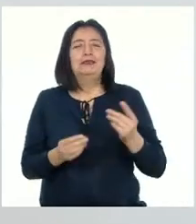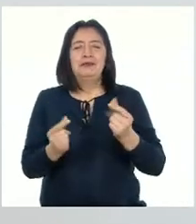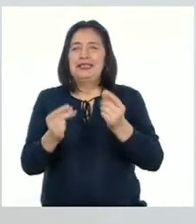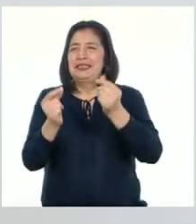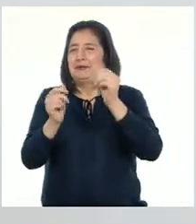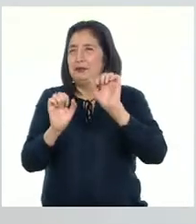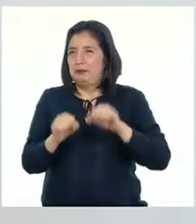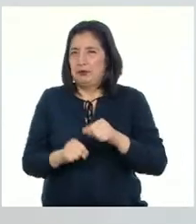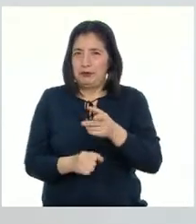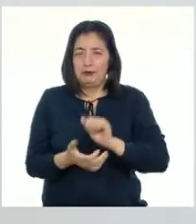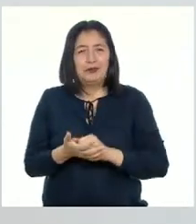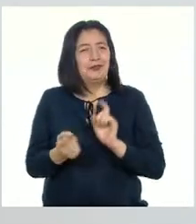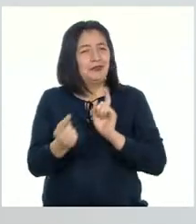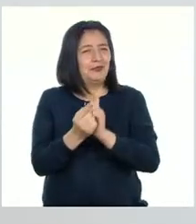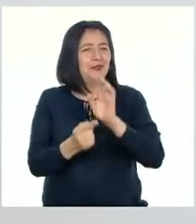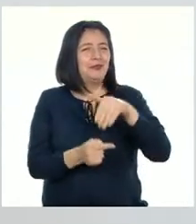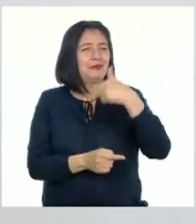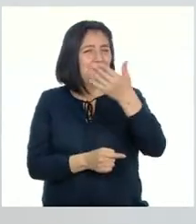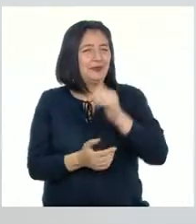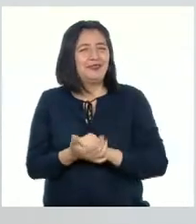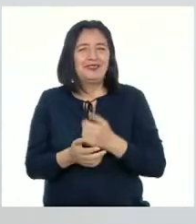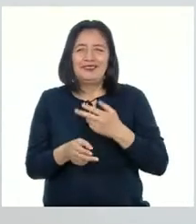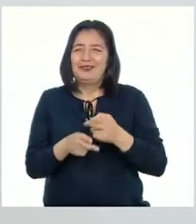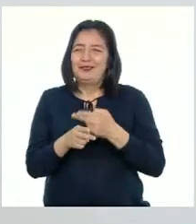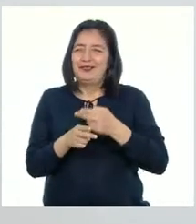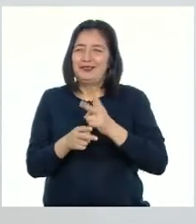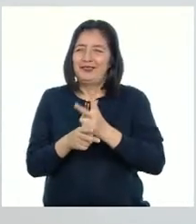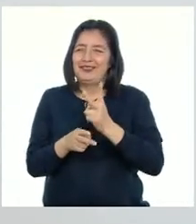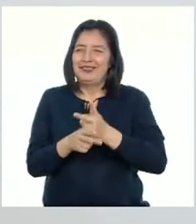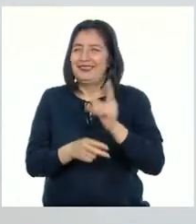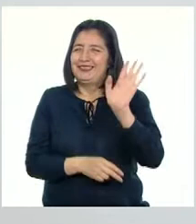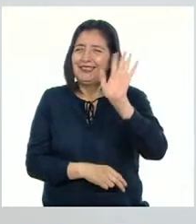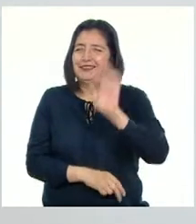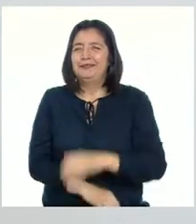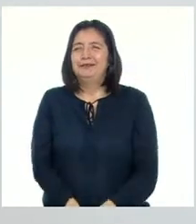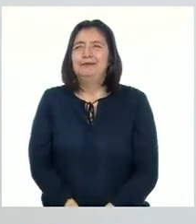rápido posible ¡Nos vemos pronto! ¡Cuídense! ¡Chao!